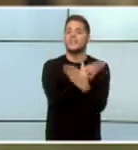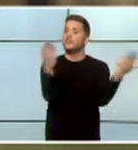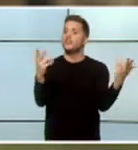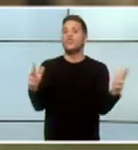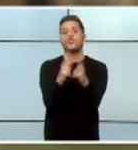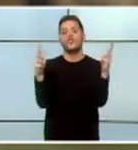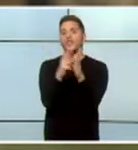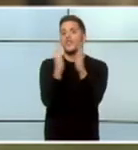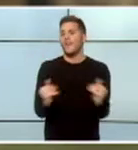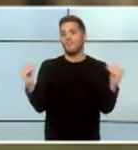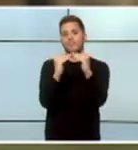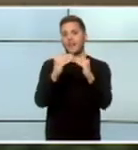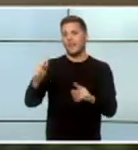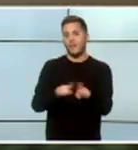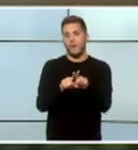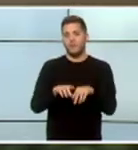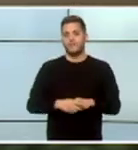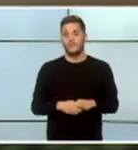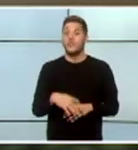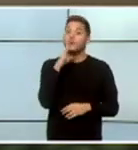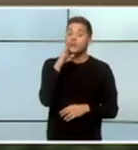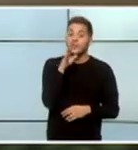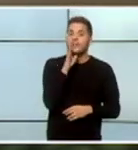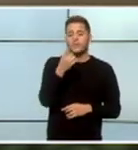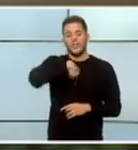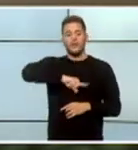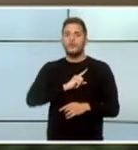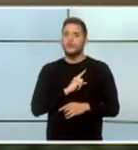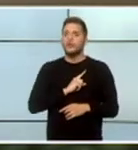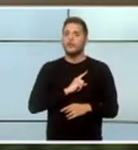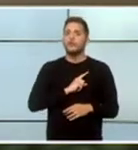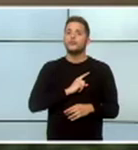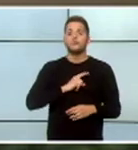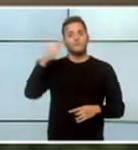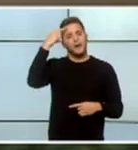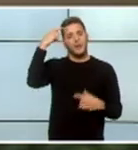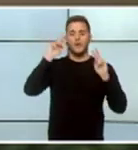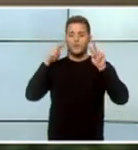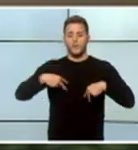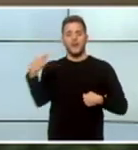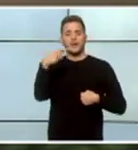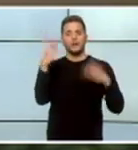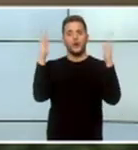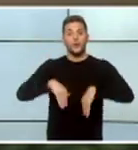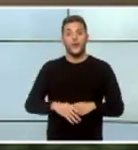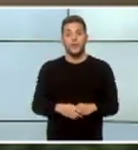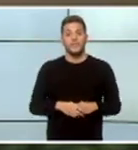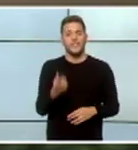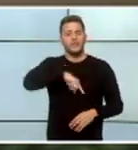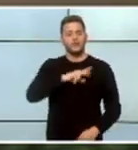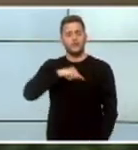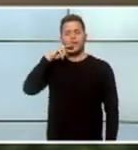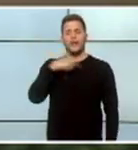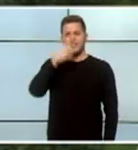los del resto de las personas... ...porque nosotros... ...no tenemos complejos... ...y sabemos lo que